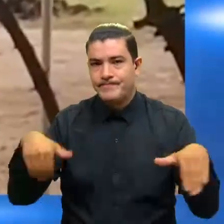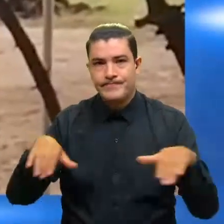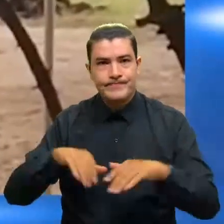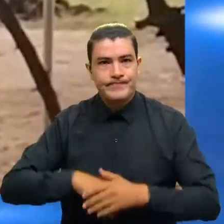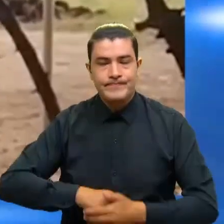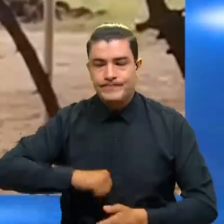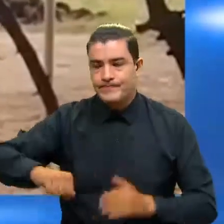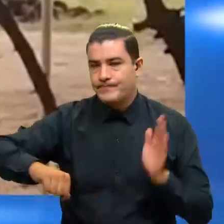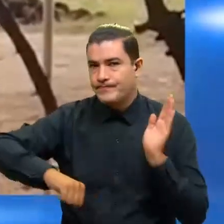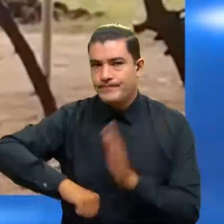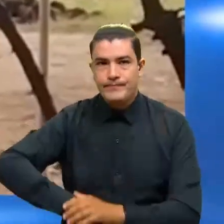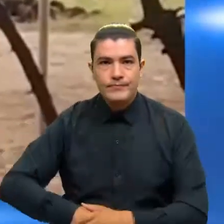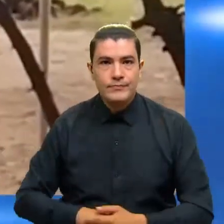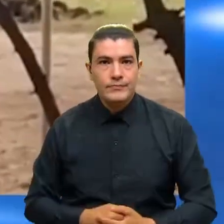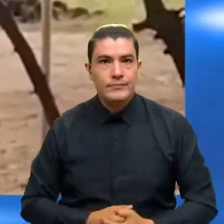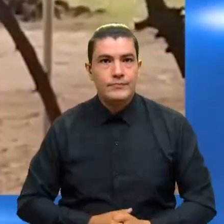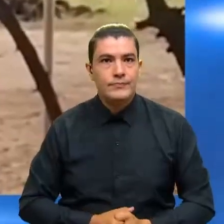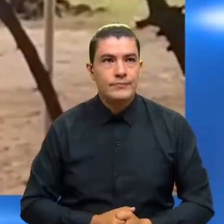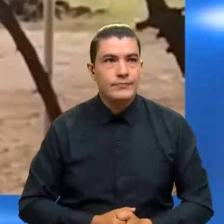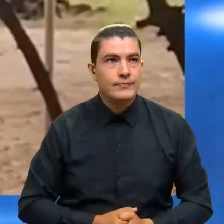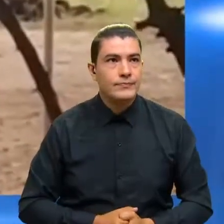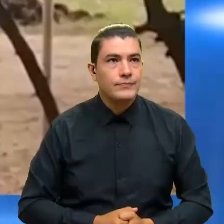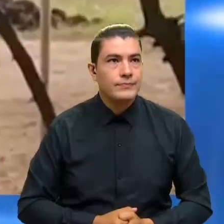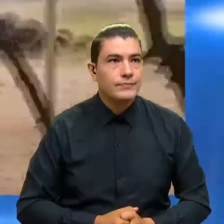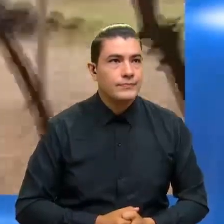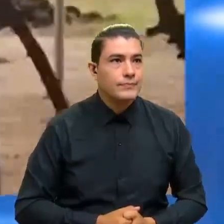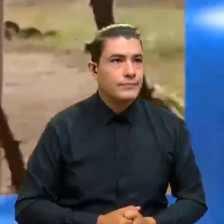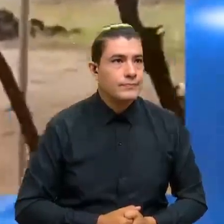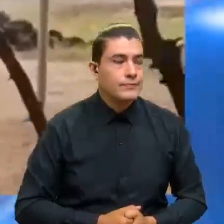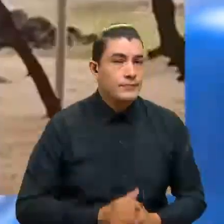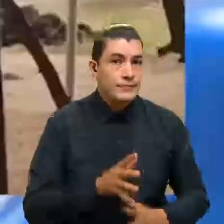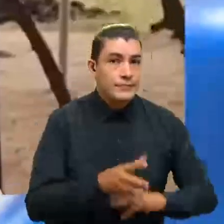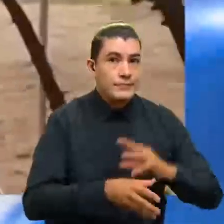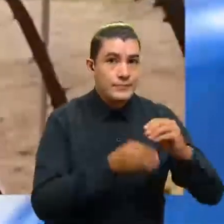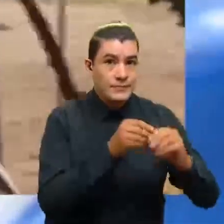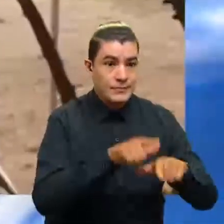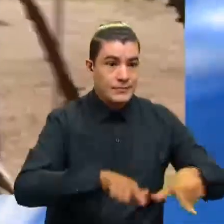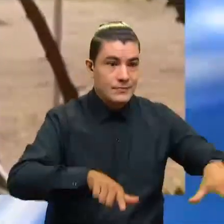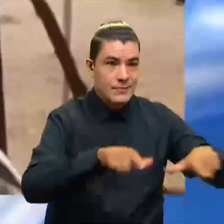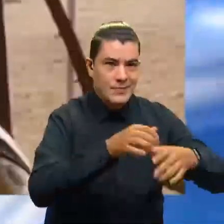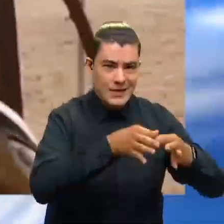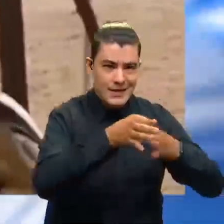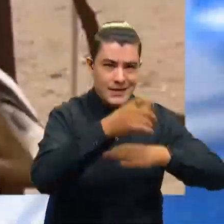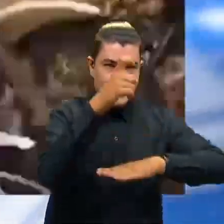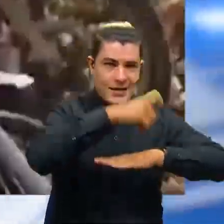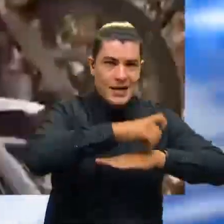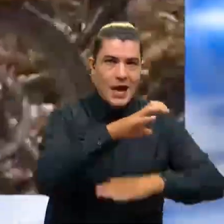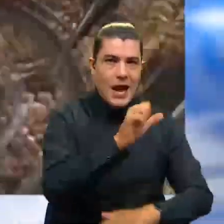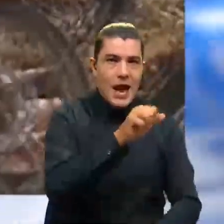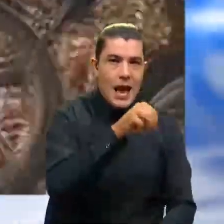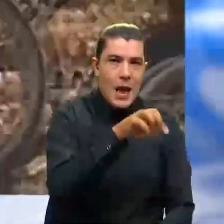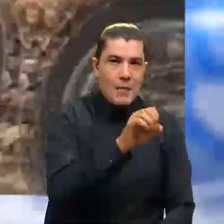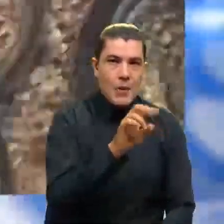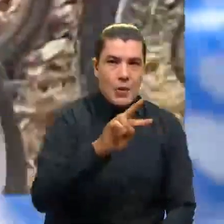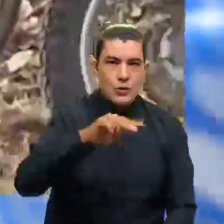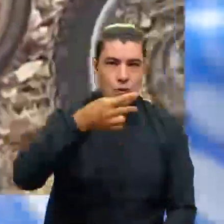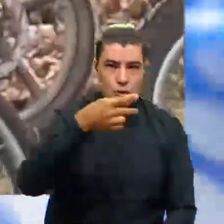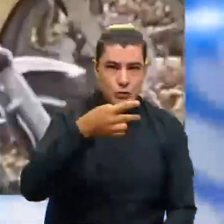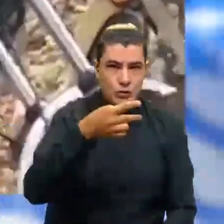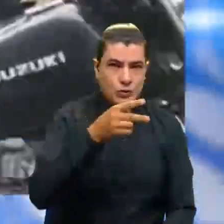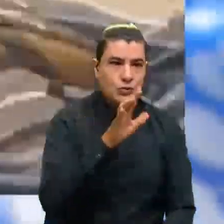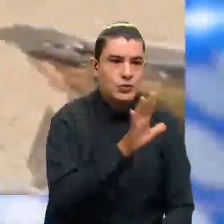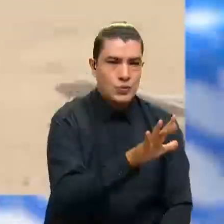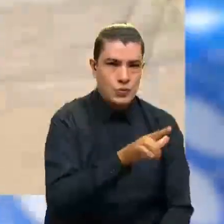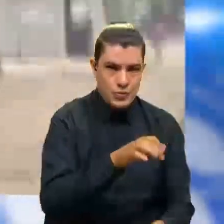hechos se le suma el abandono de dos carros cargados con explosivos en Campo 2, Tibú. Uno de estos vehículos fue dejado en medio de la vía